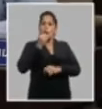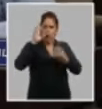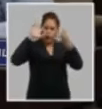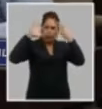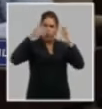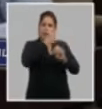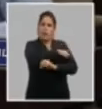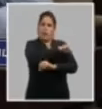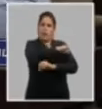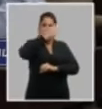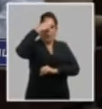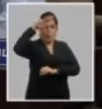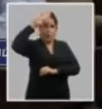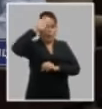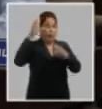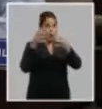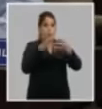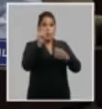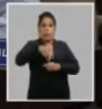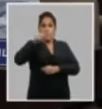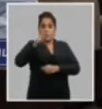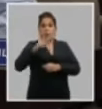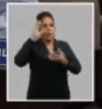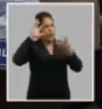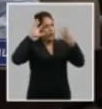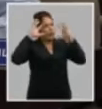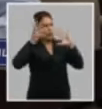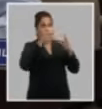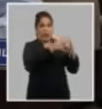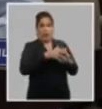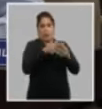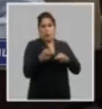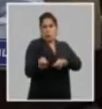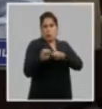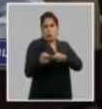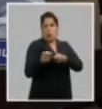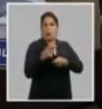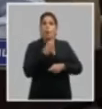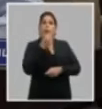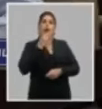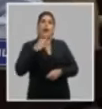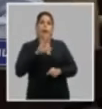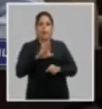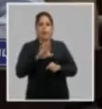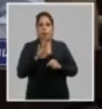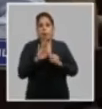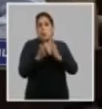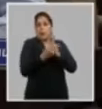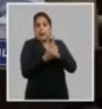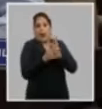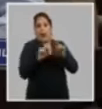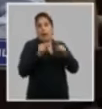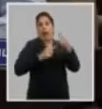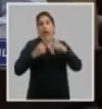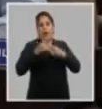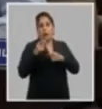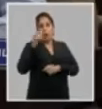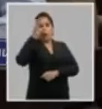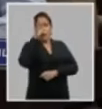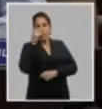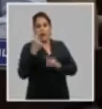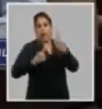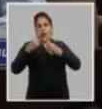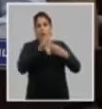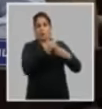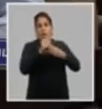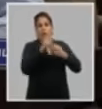confundir a que un grupo de personas como decimos nosotros popularmente se vayan con la de trapo y se dejen engañar y se